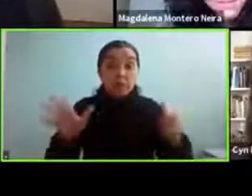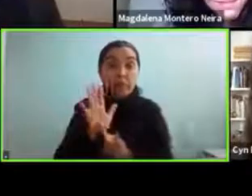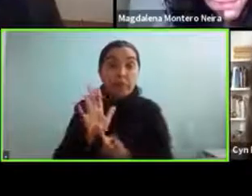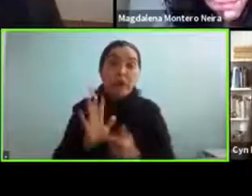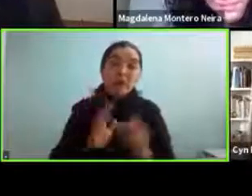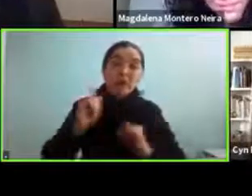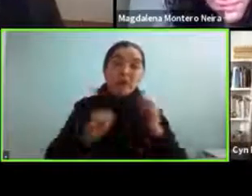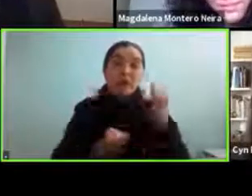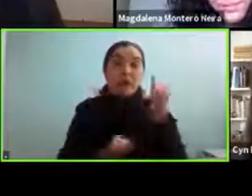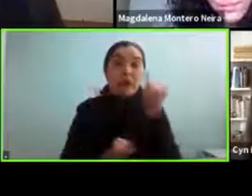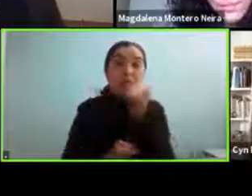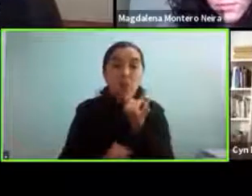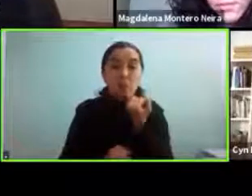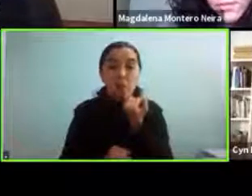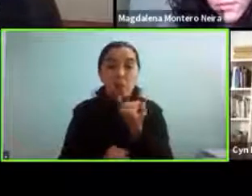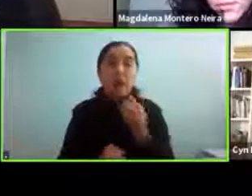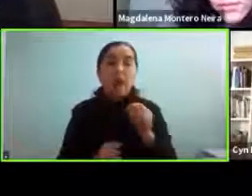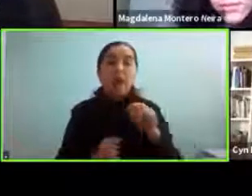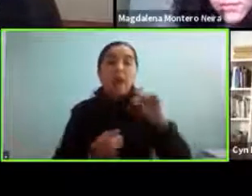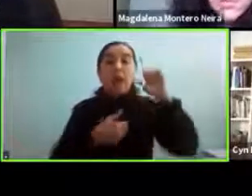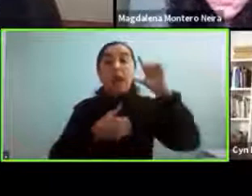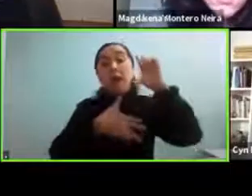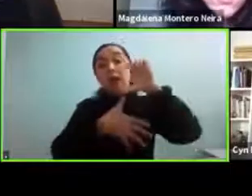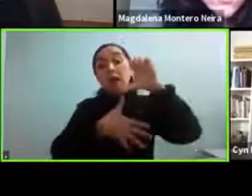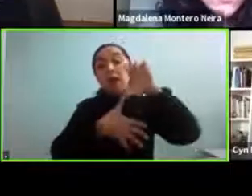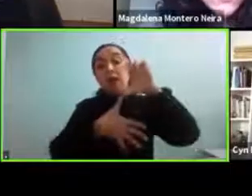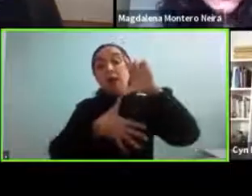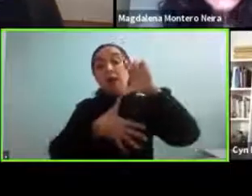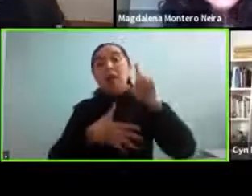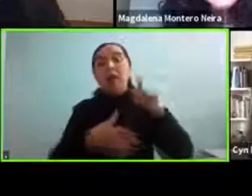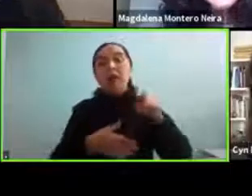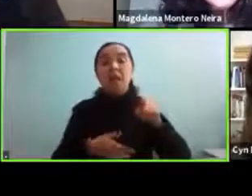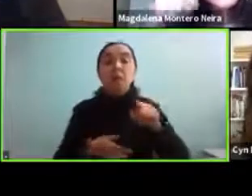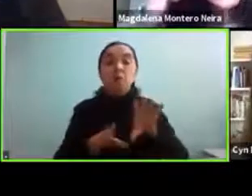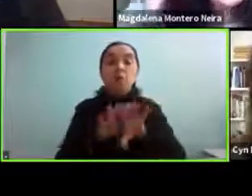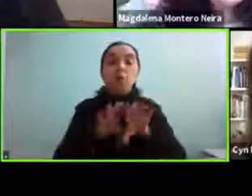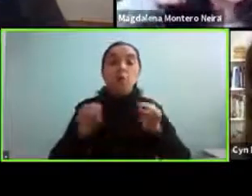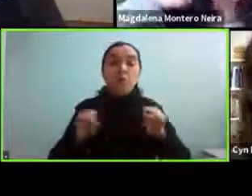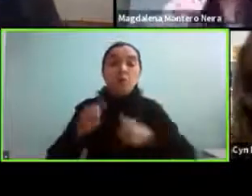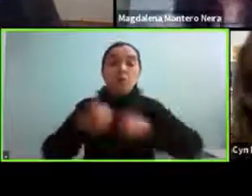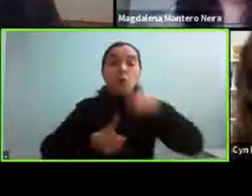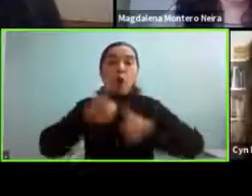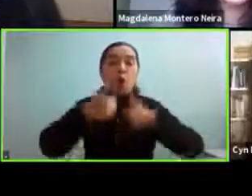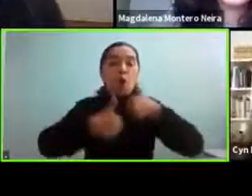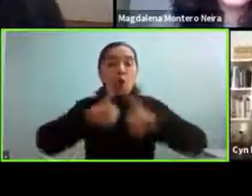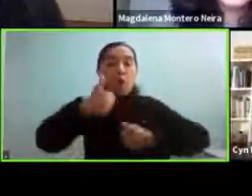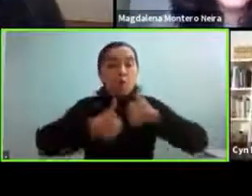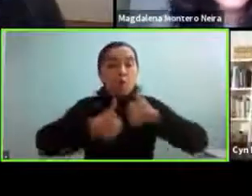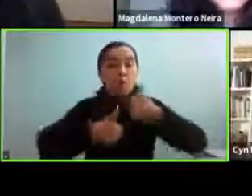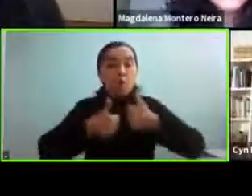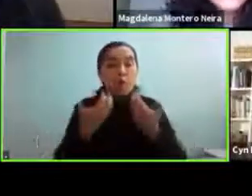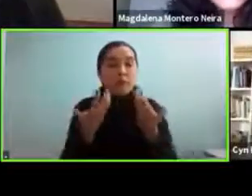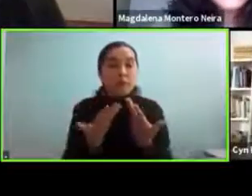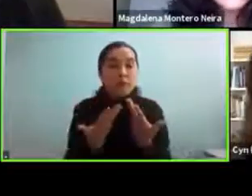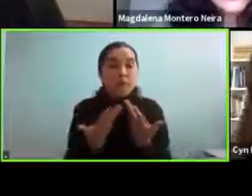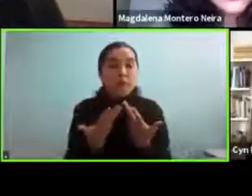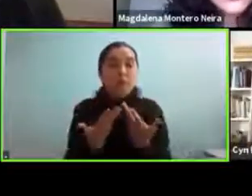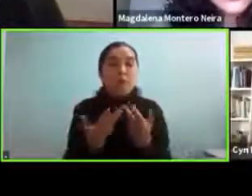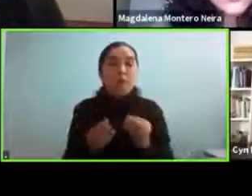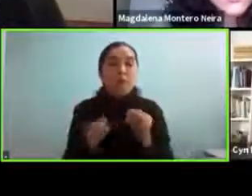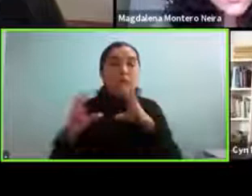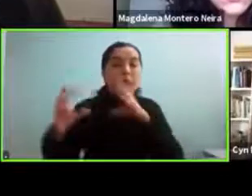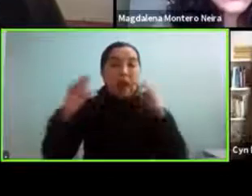Latinoamérica y eso creo que también es un compromiso profesional de poder hablar de estos temas hay estudios de suicidio como